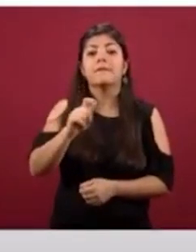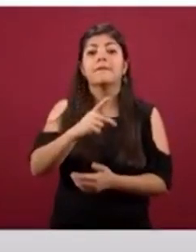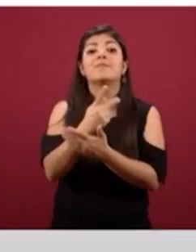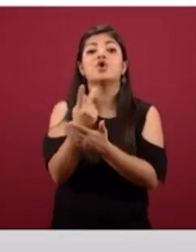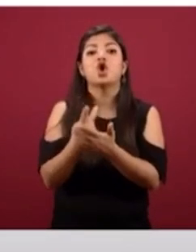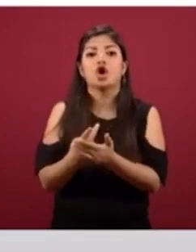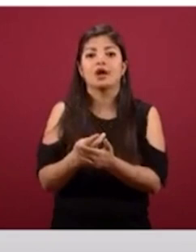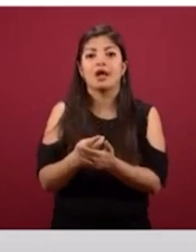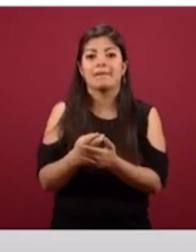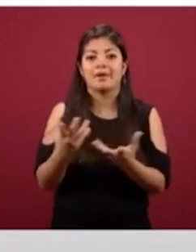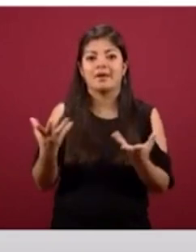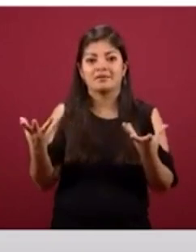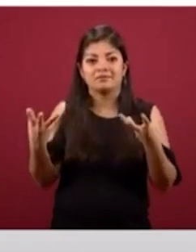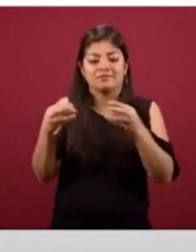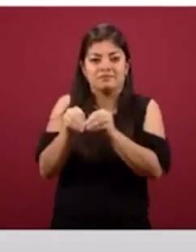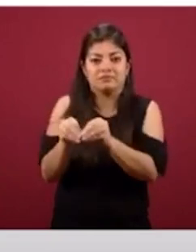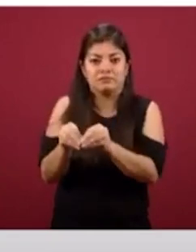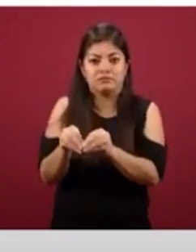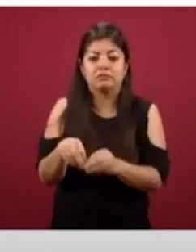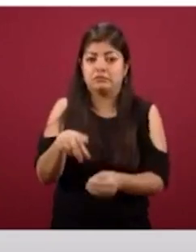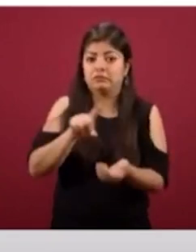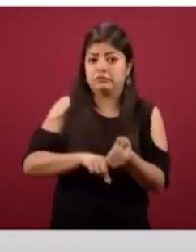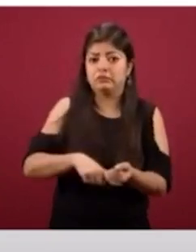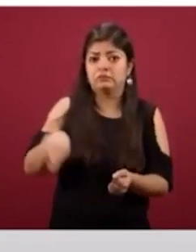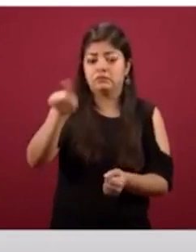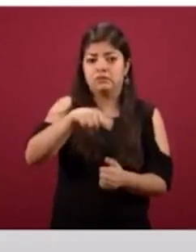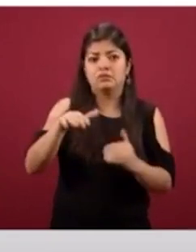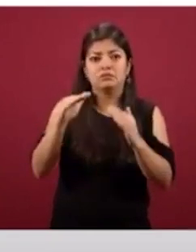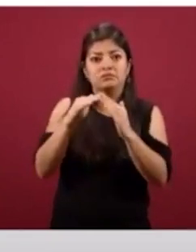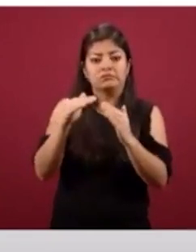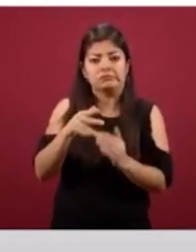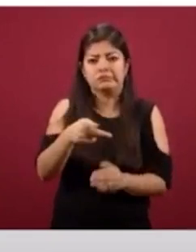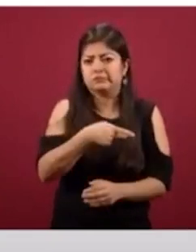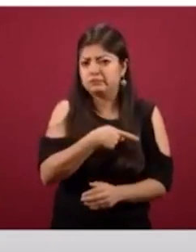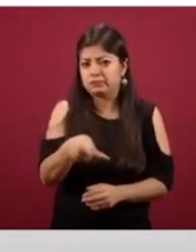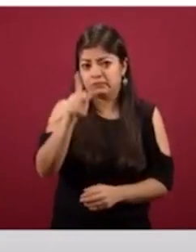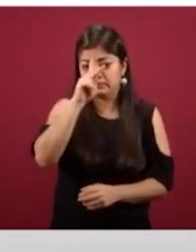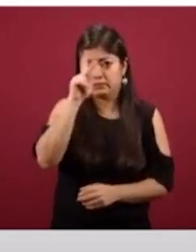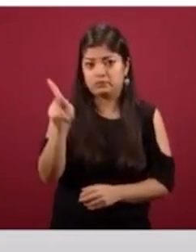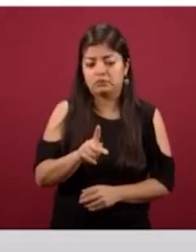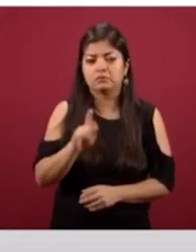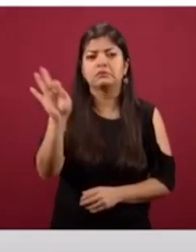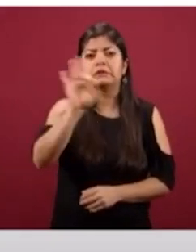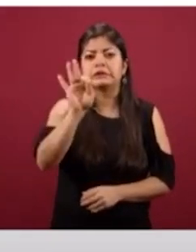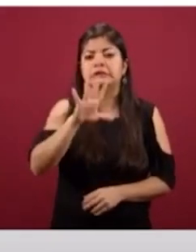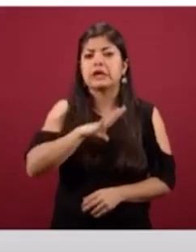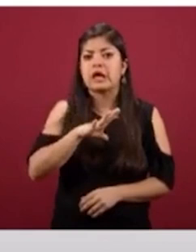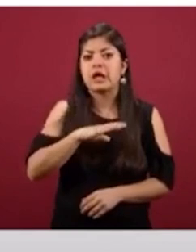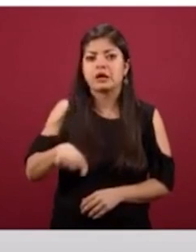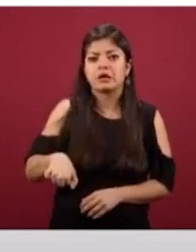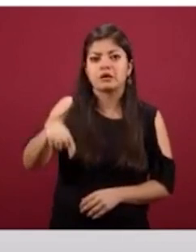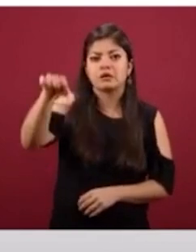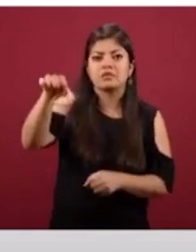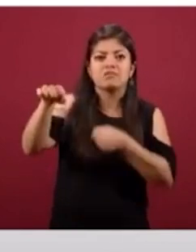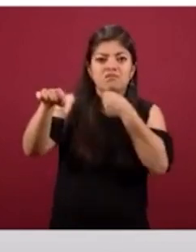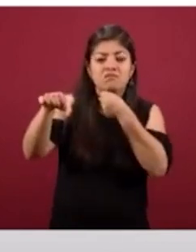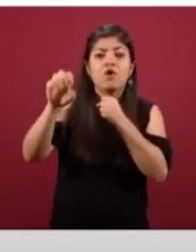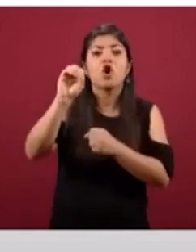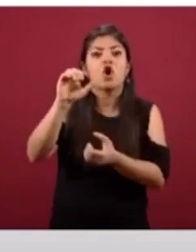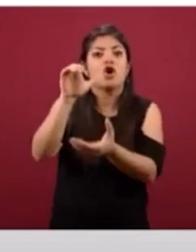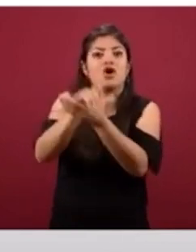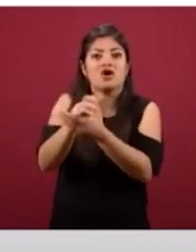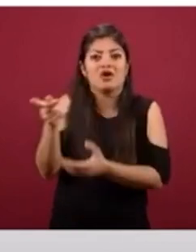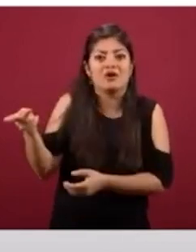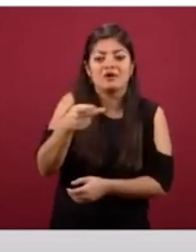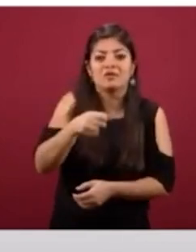programas. ¿Qué significa? Los hogares muy pobres puede ser que tengan un adulto mayor o la pareja de adulto mayor,